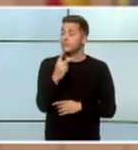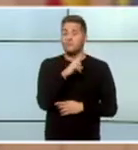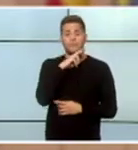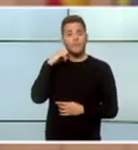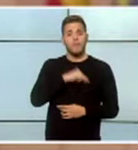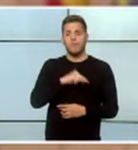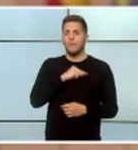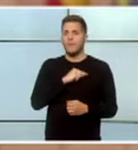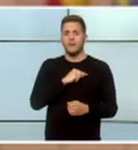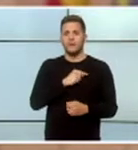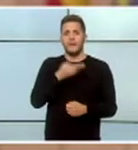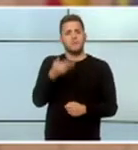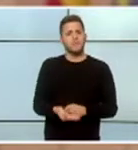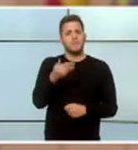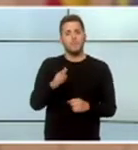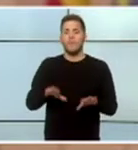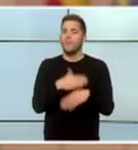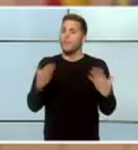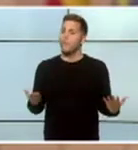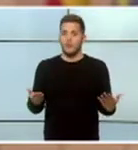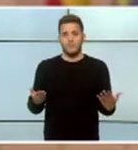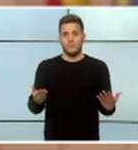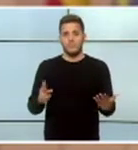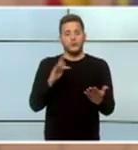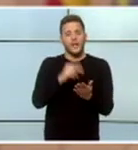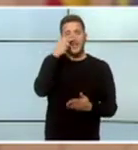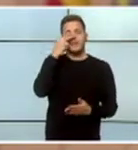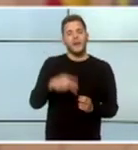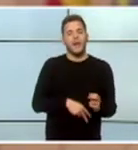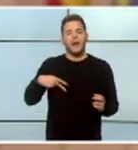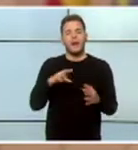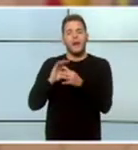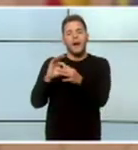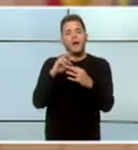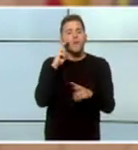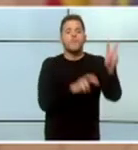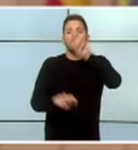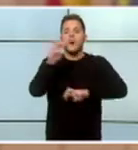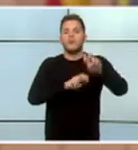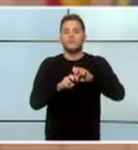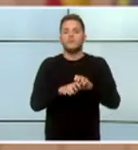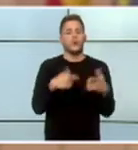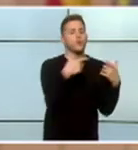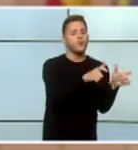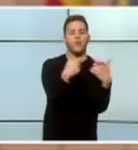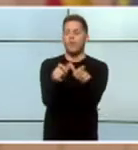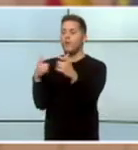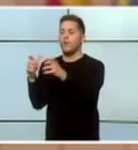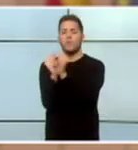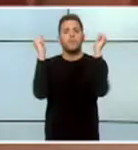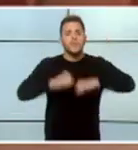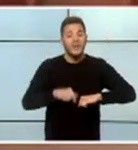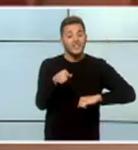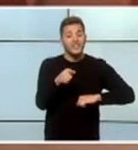fundamentales... ...es el buscar... ...el interés general... ...el acuerdo entre unos y otros... ...eso nos ha hecho